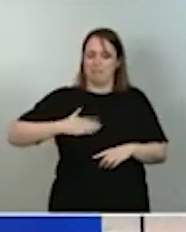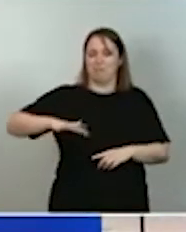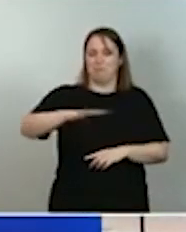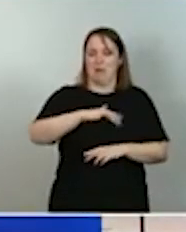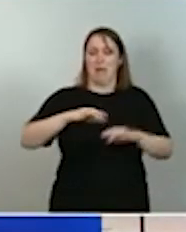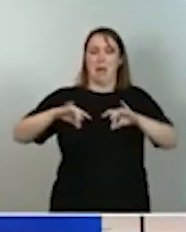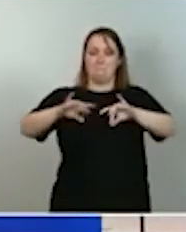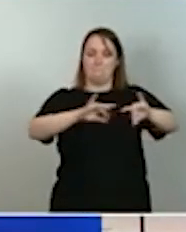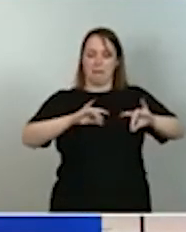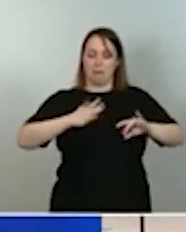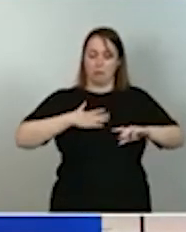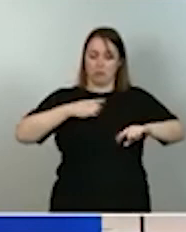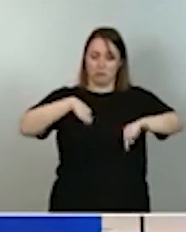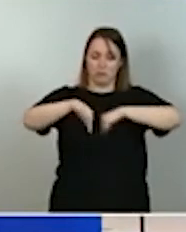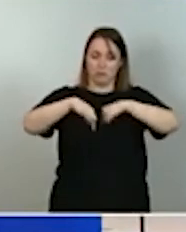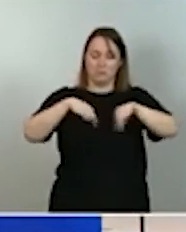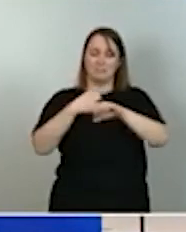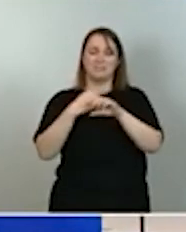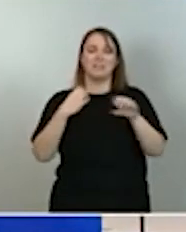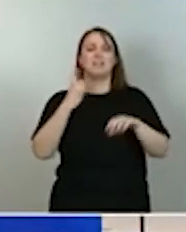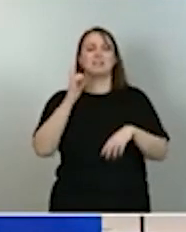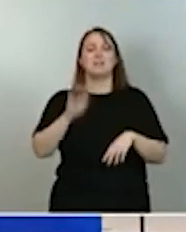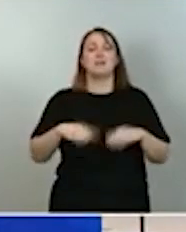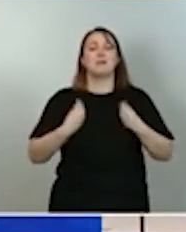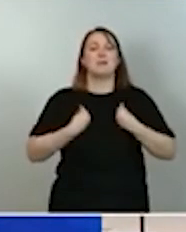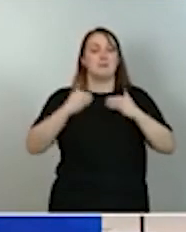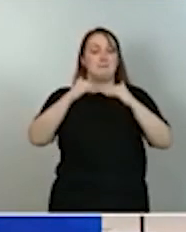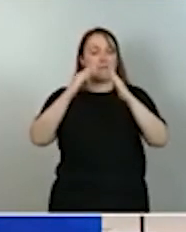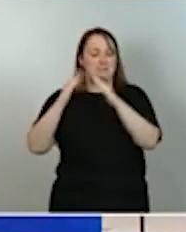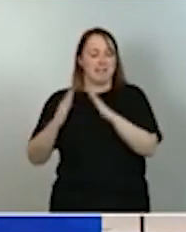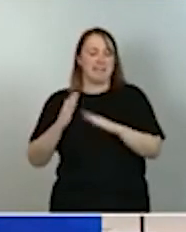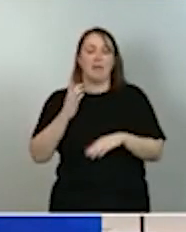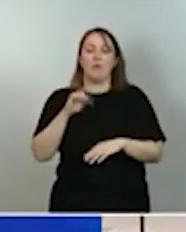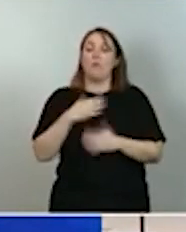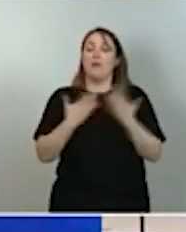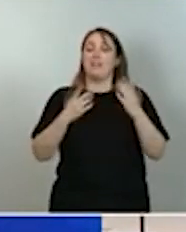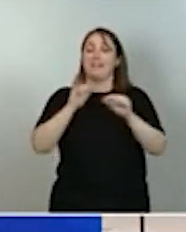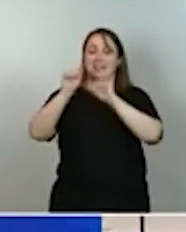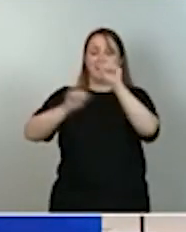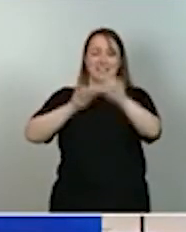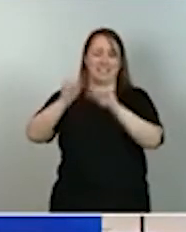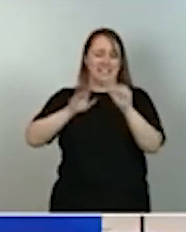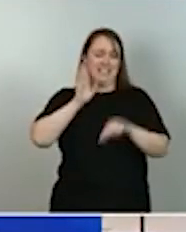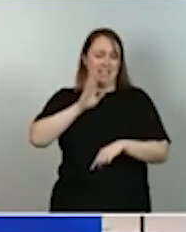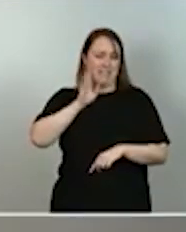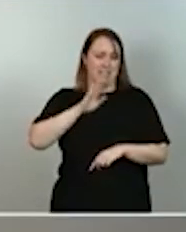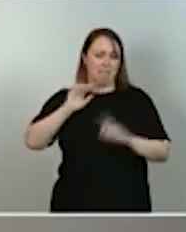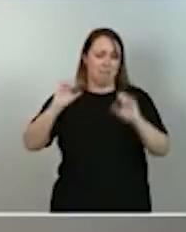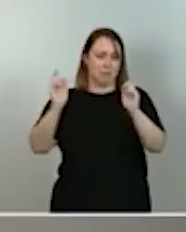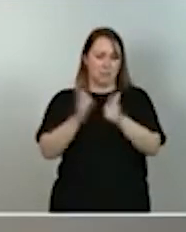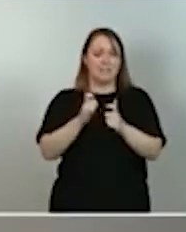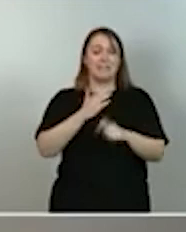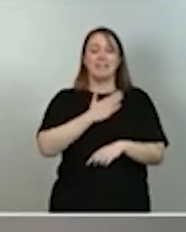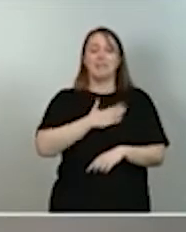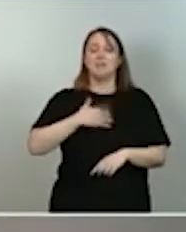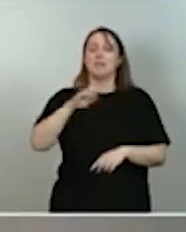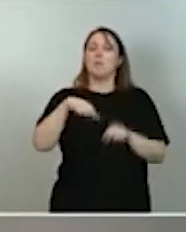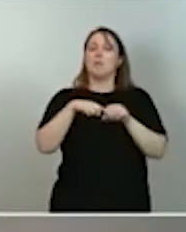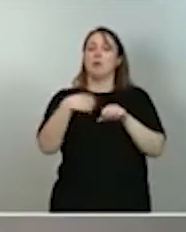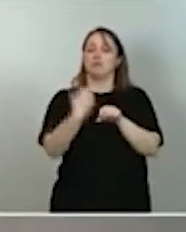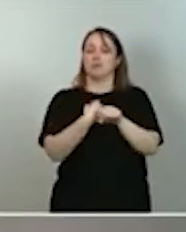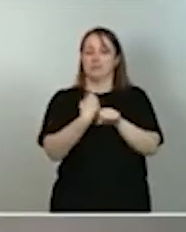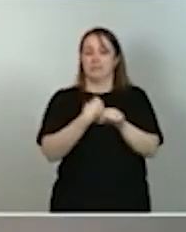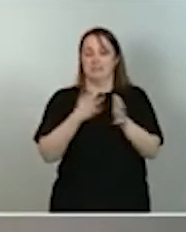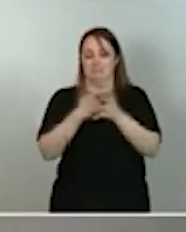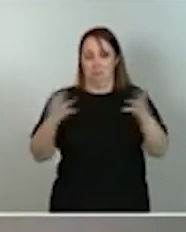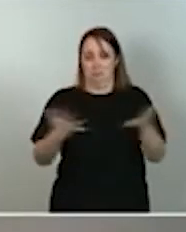transporte y en nuestras viviendas, contribuir a mitigar la contaminación atmosférica al mismo tiempo que creamos puestos de trabajo, impulsando la economía y